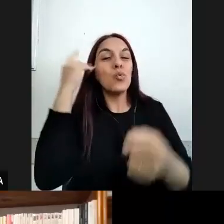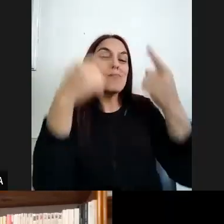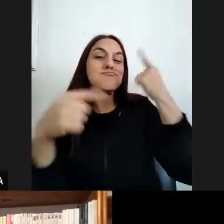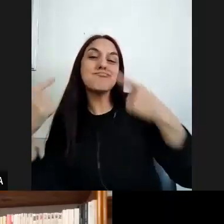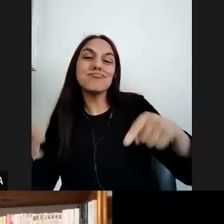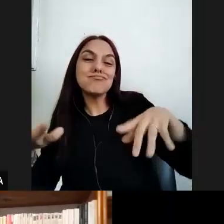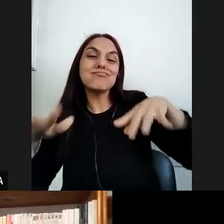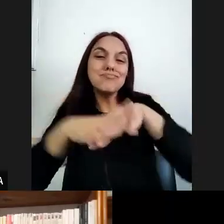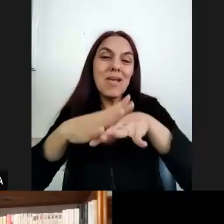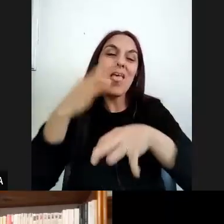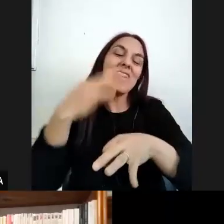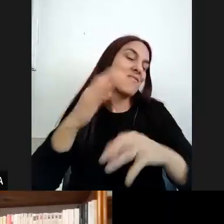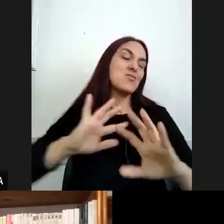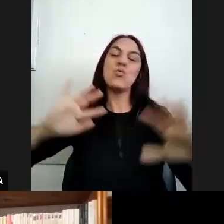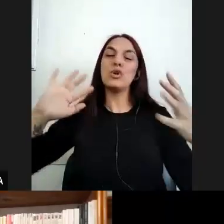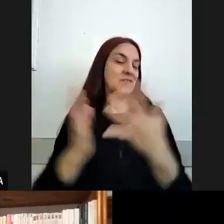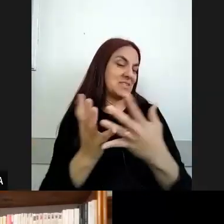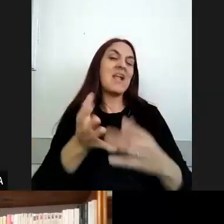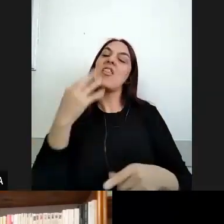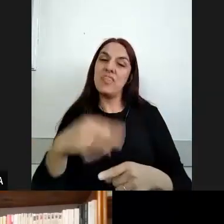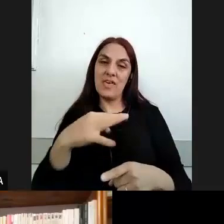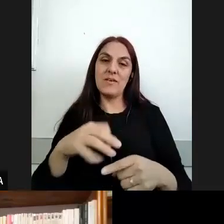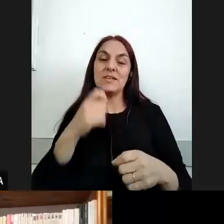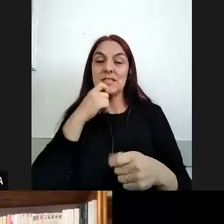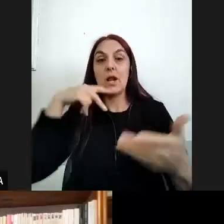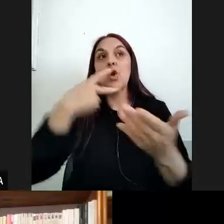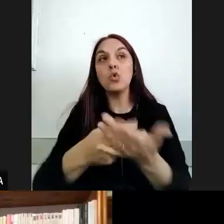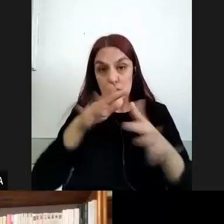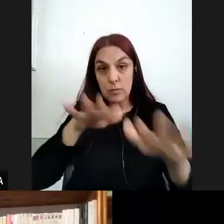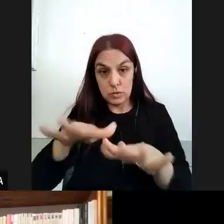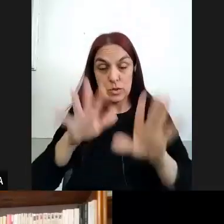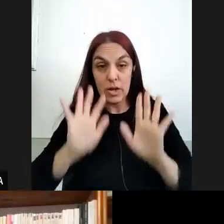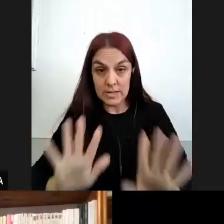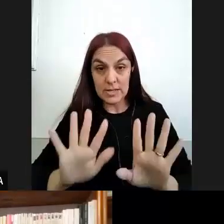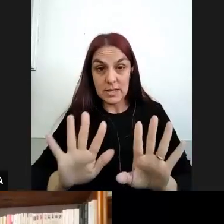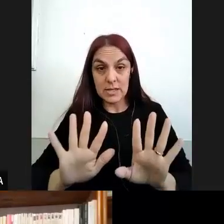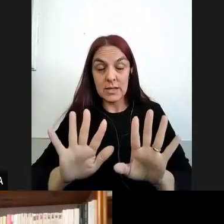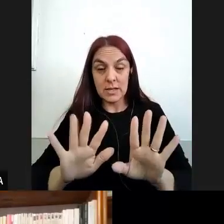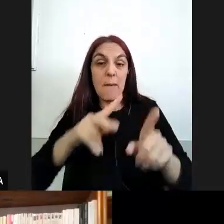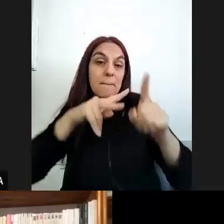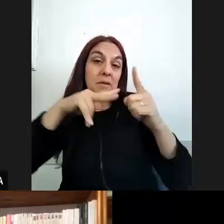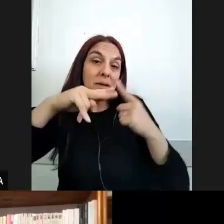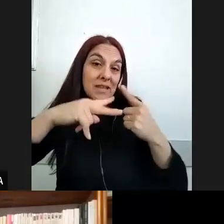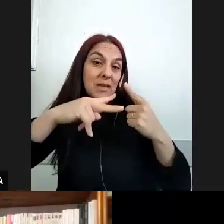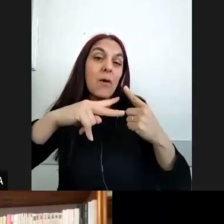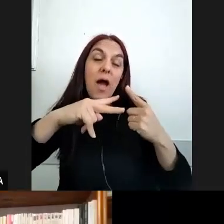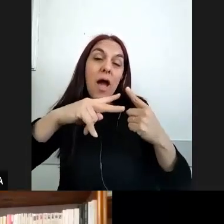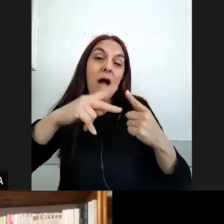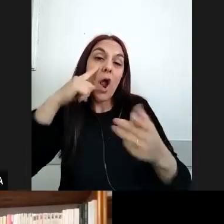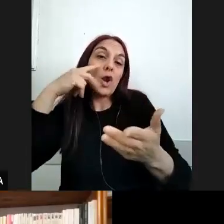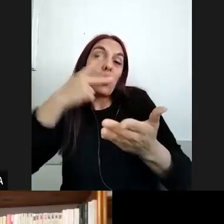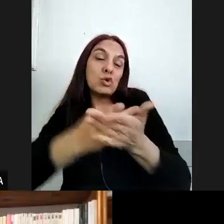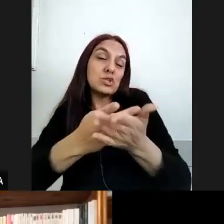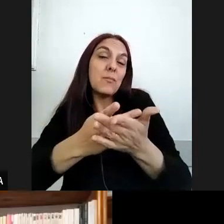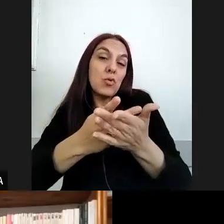universal ¿no? este reconocemos esta situación este y esta perspectiva como una perspectiva de la